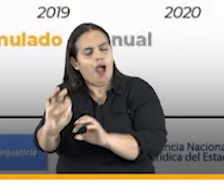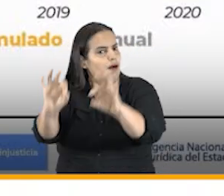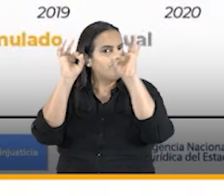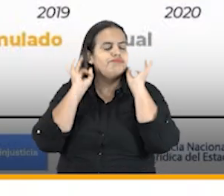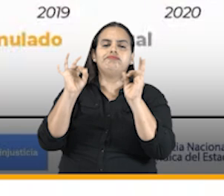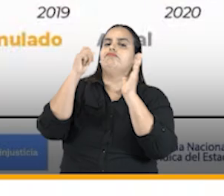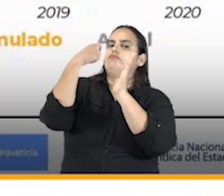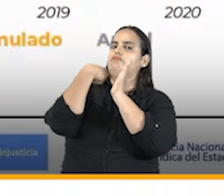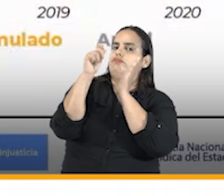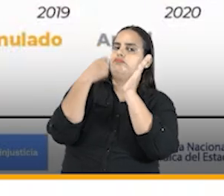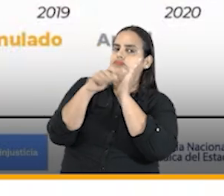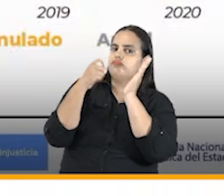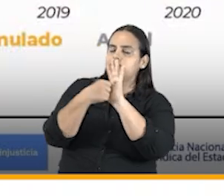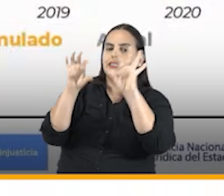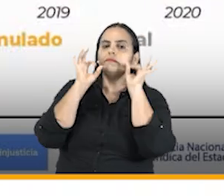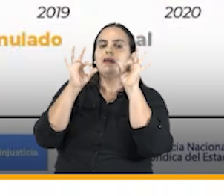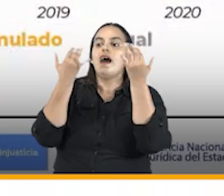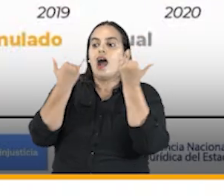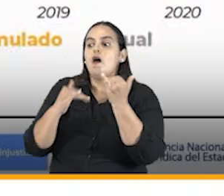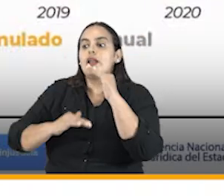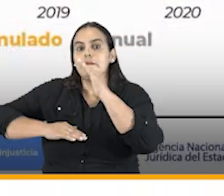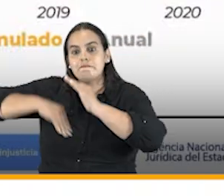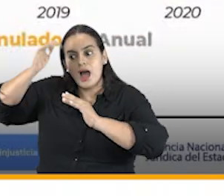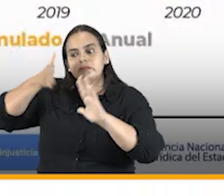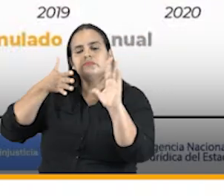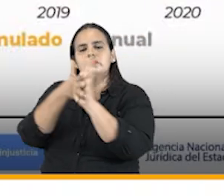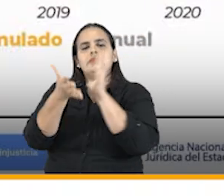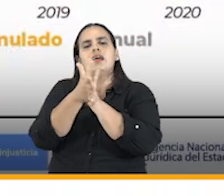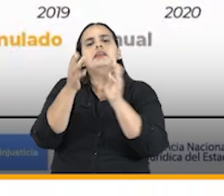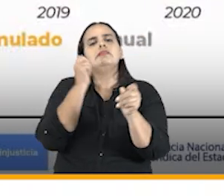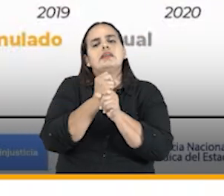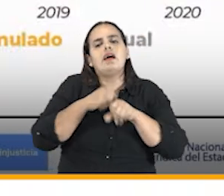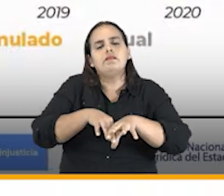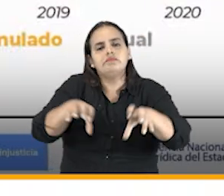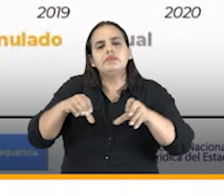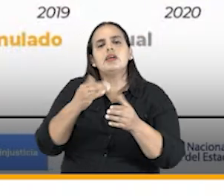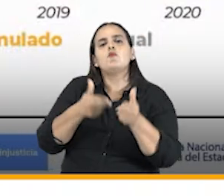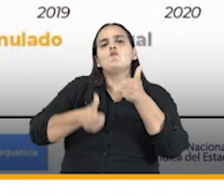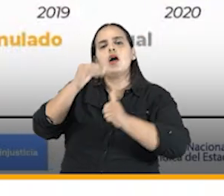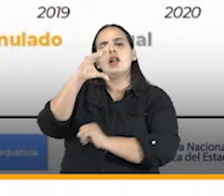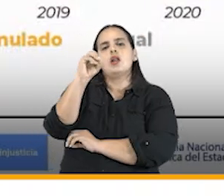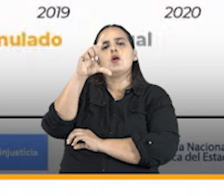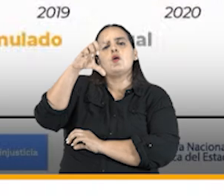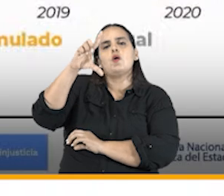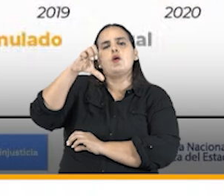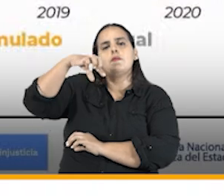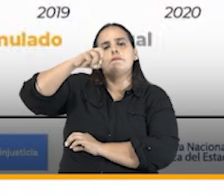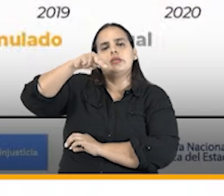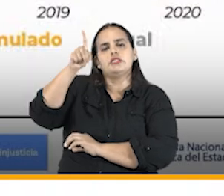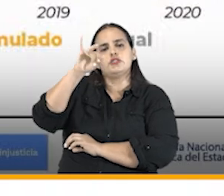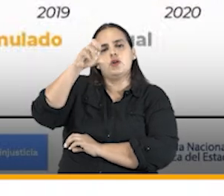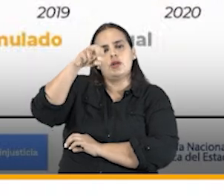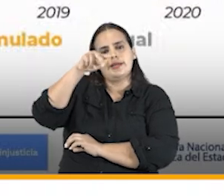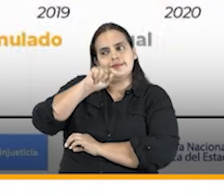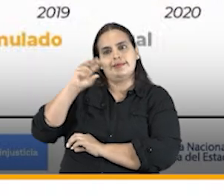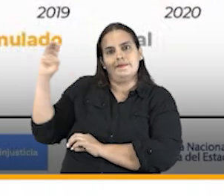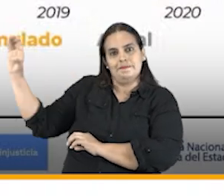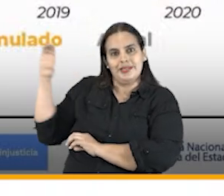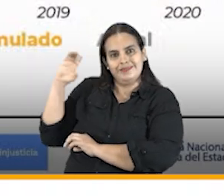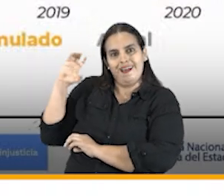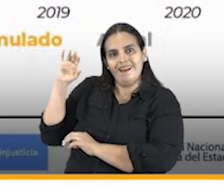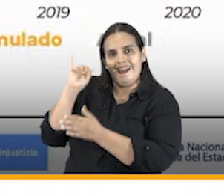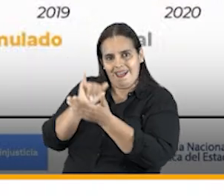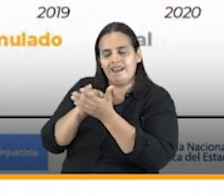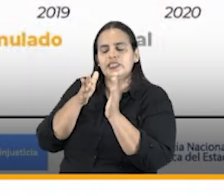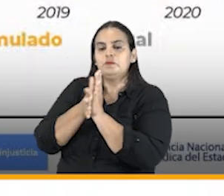Y resalto nuevamente la labor de Colpensiones en esta materia. Como lo mencioné, la agencia